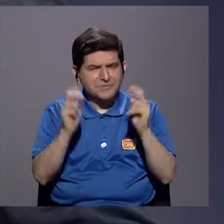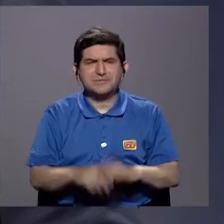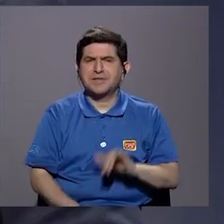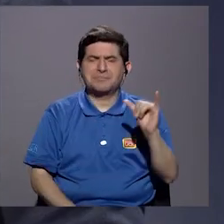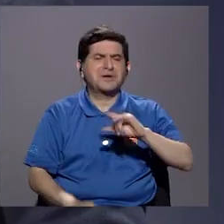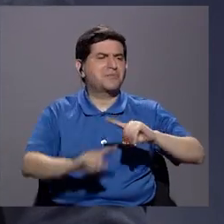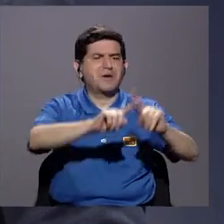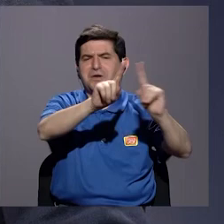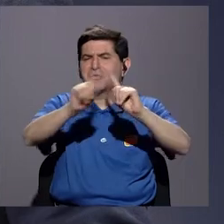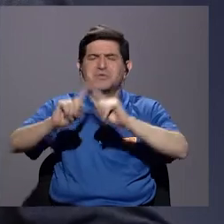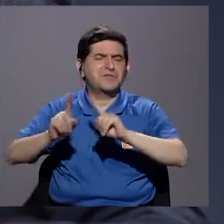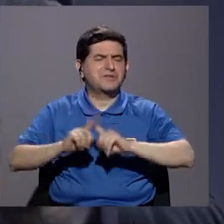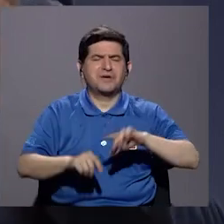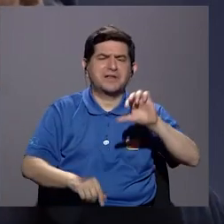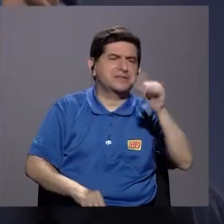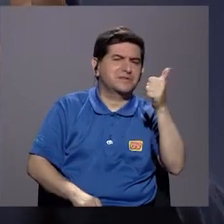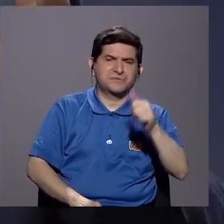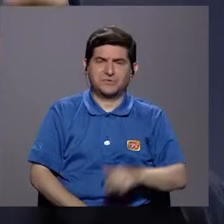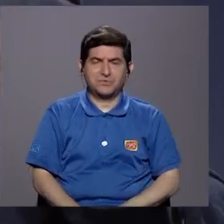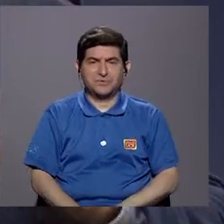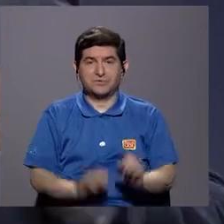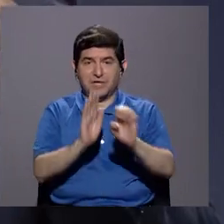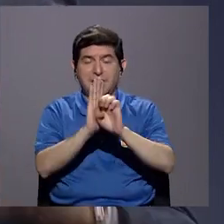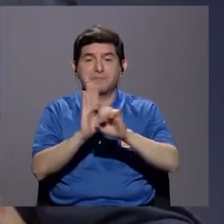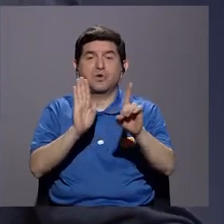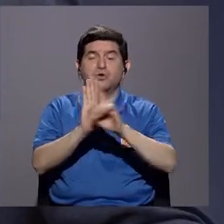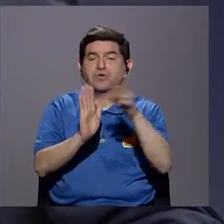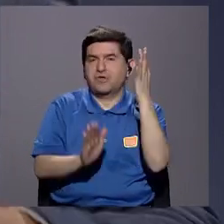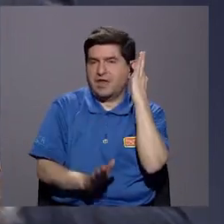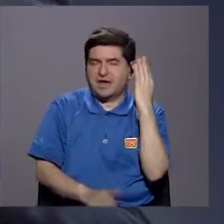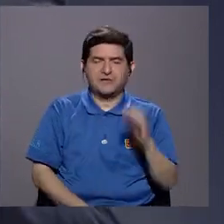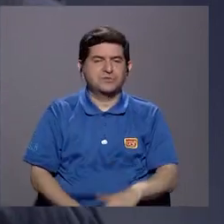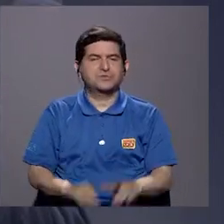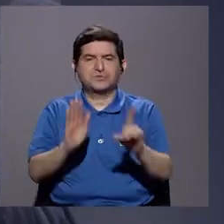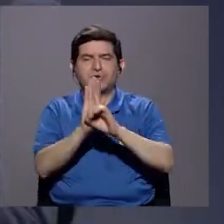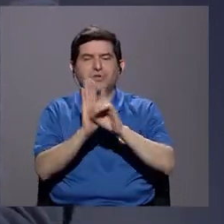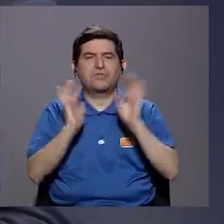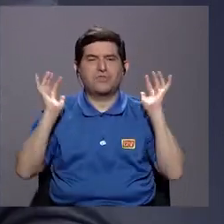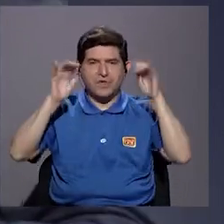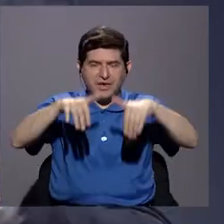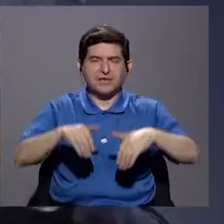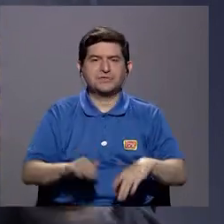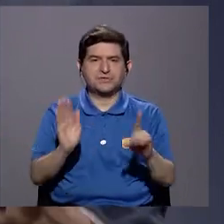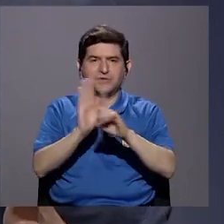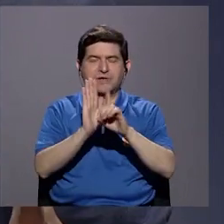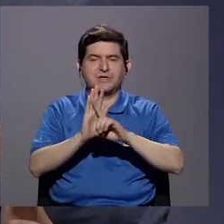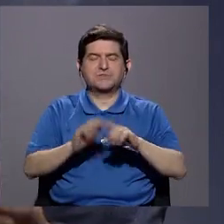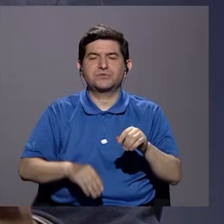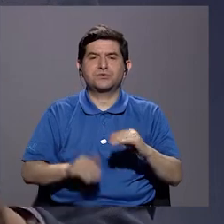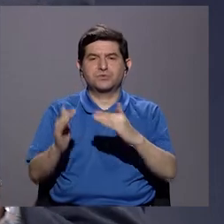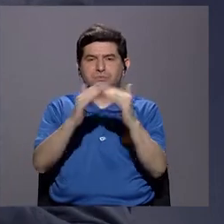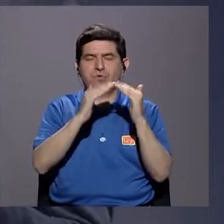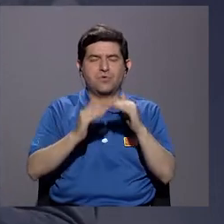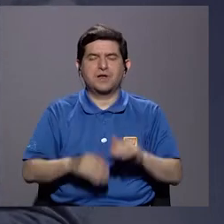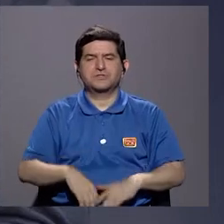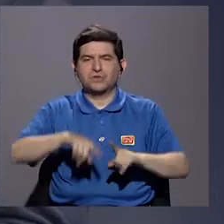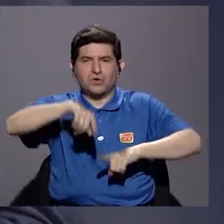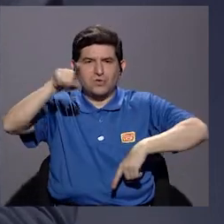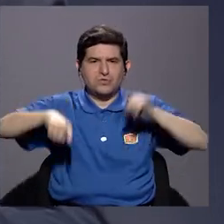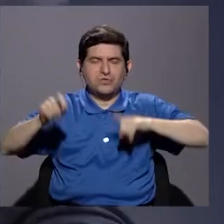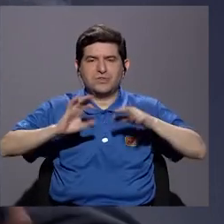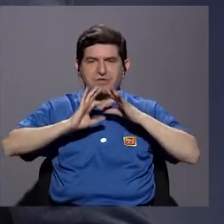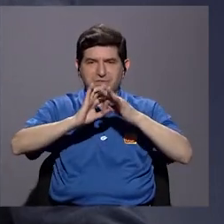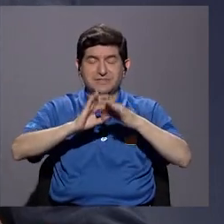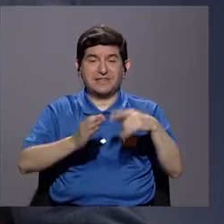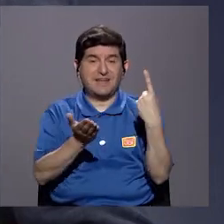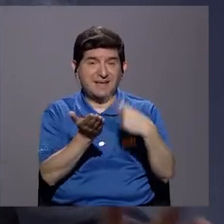como ha pasado con otros temas, como ha pasado con el tema, por ejemplo, de los derechos de las mujeres, o los derechos de los migrantes, o los derechos de la población sexualmente diversa, va a haber un día